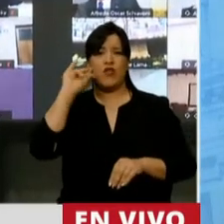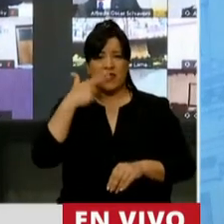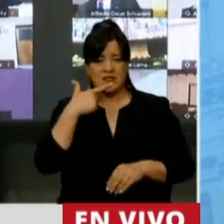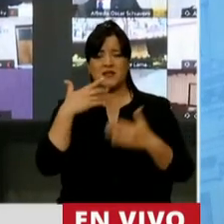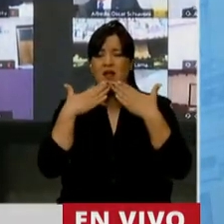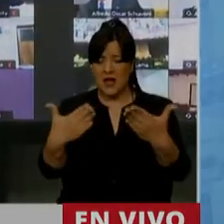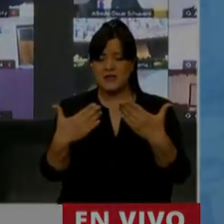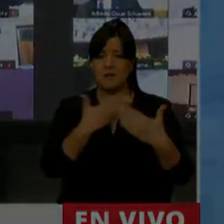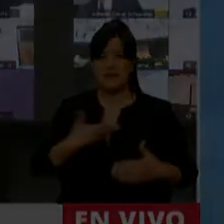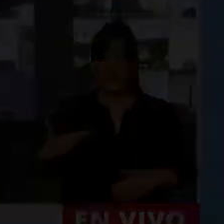Presidente. Gracias, diputada.